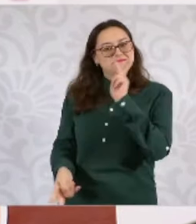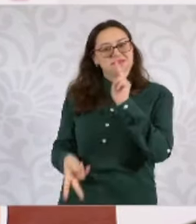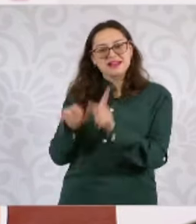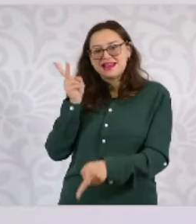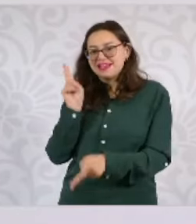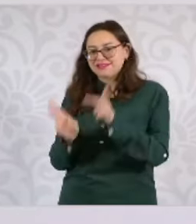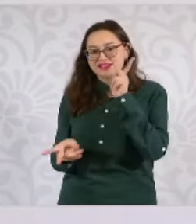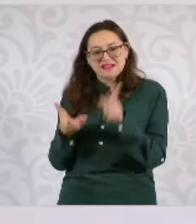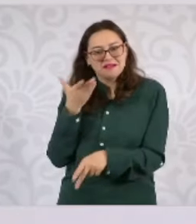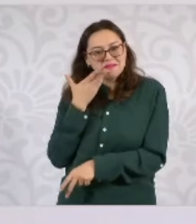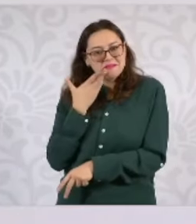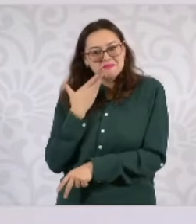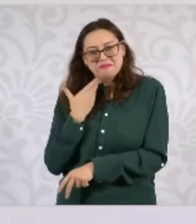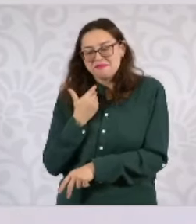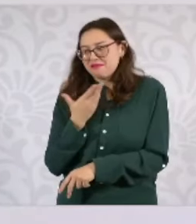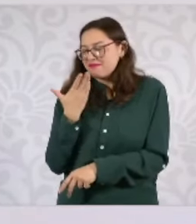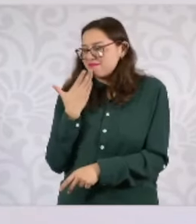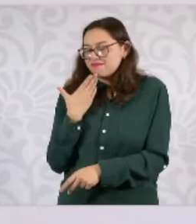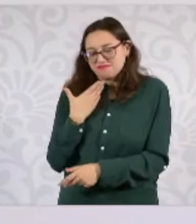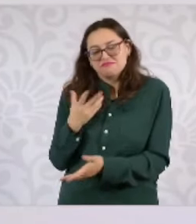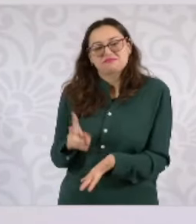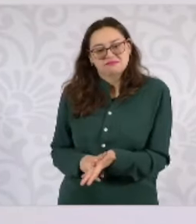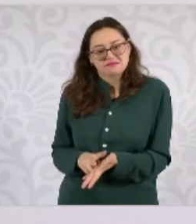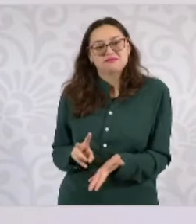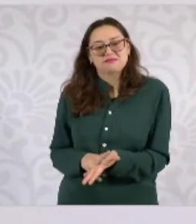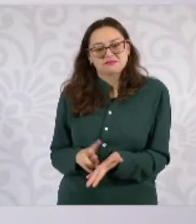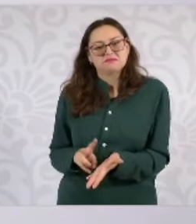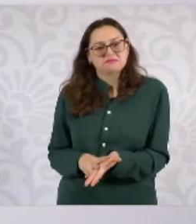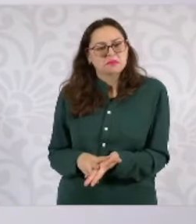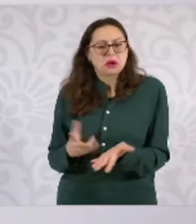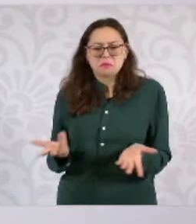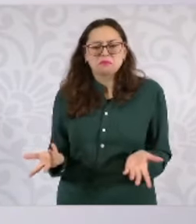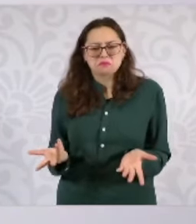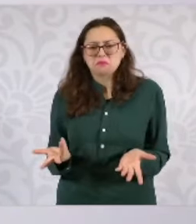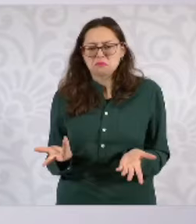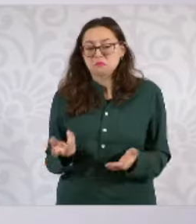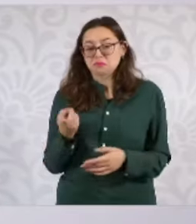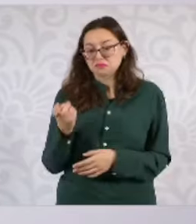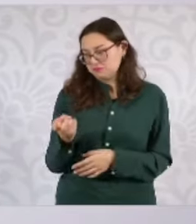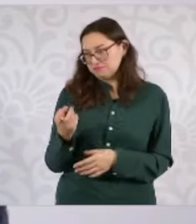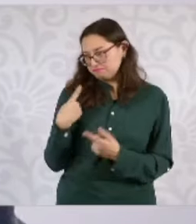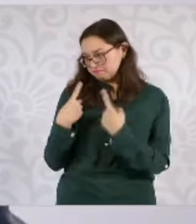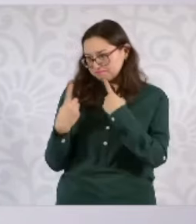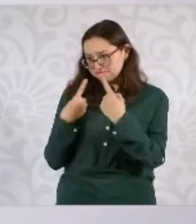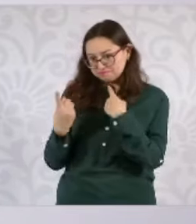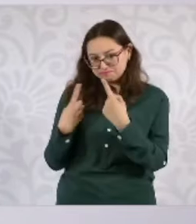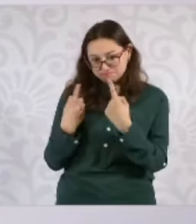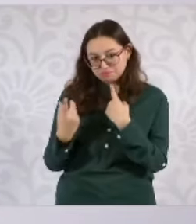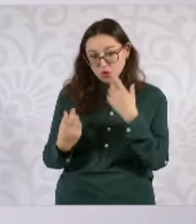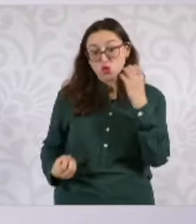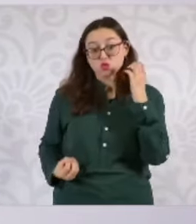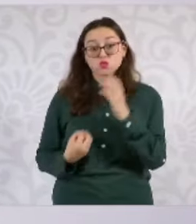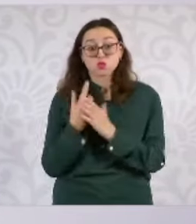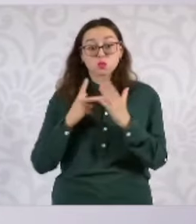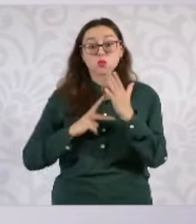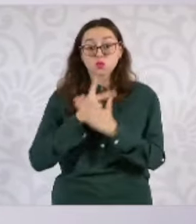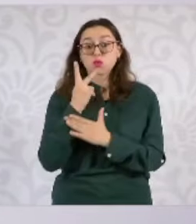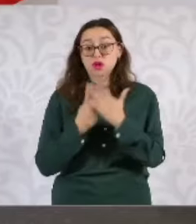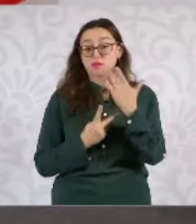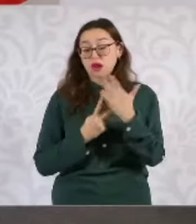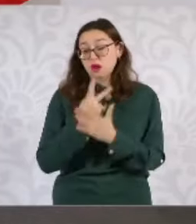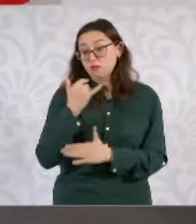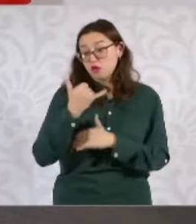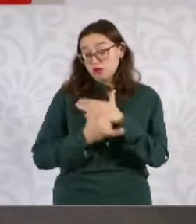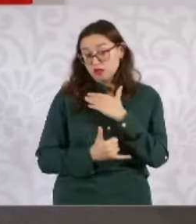cortesía y particularmente para que nos ayude a este programa, este proyecto